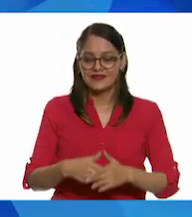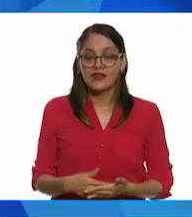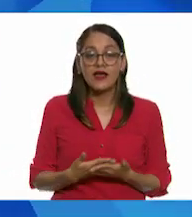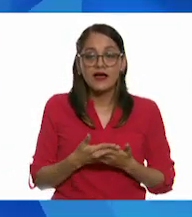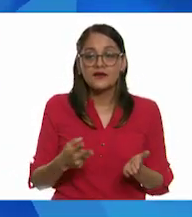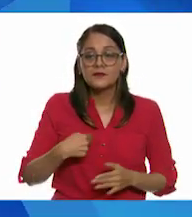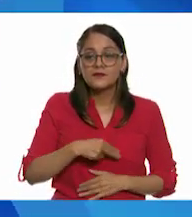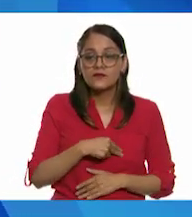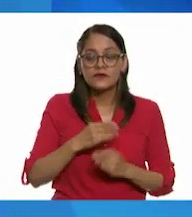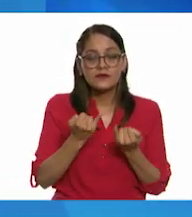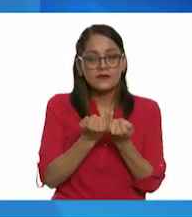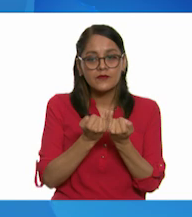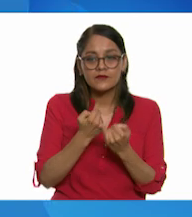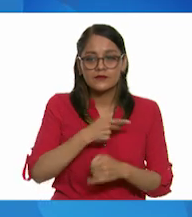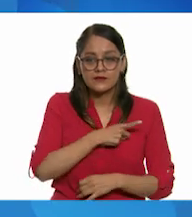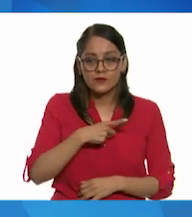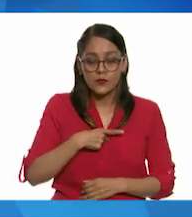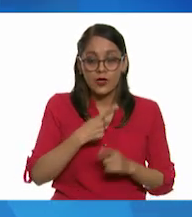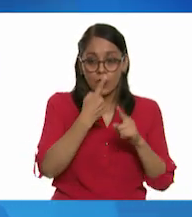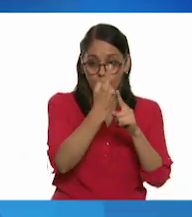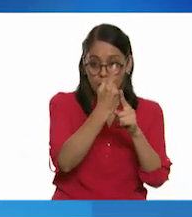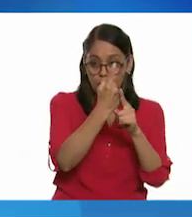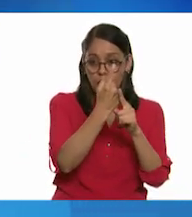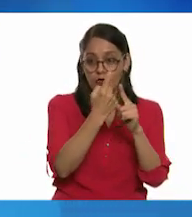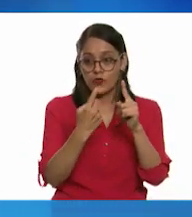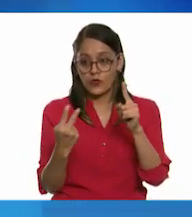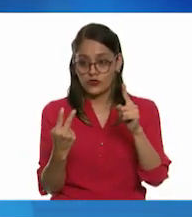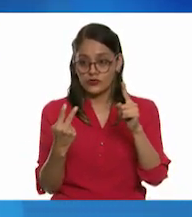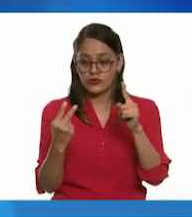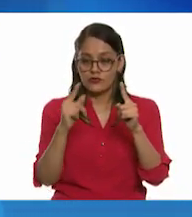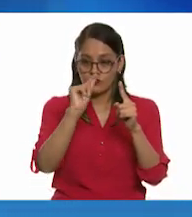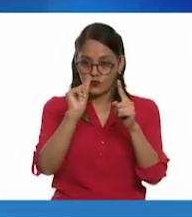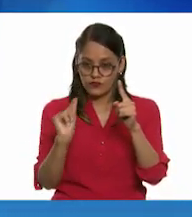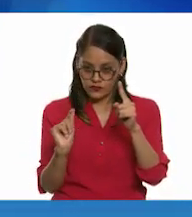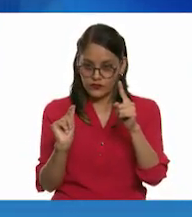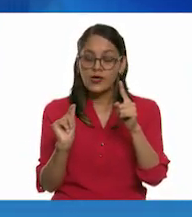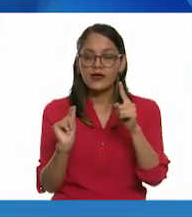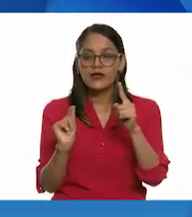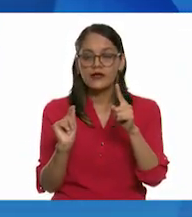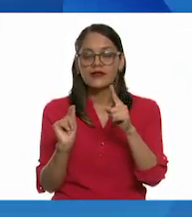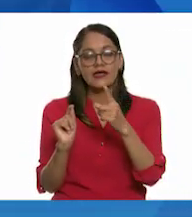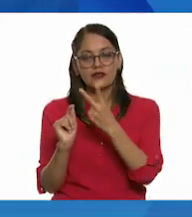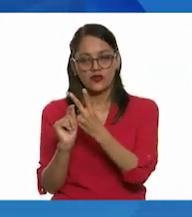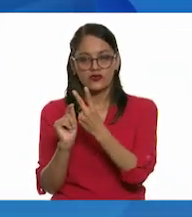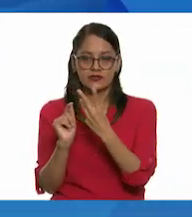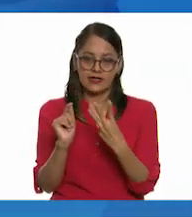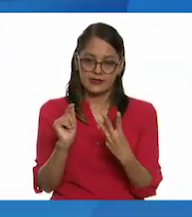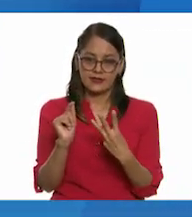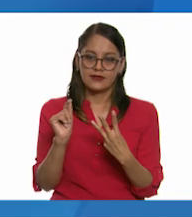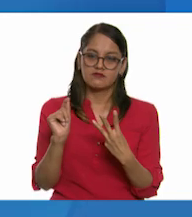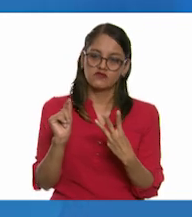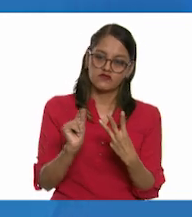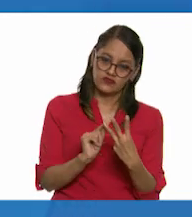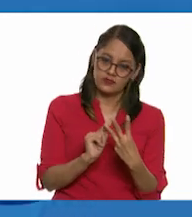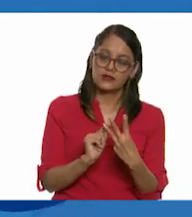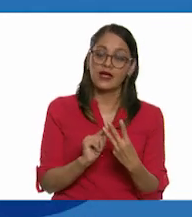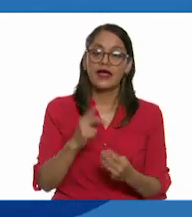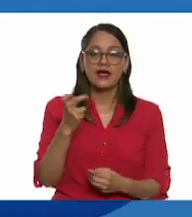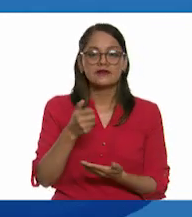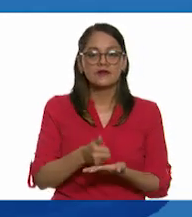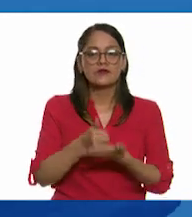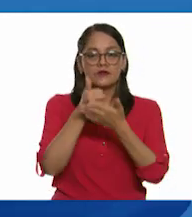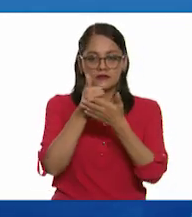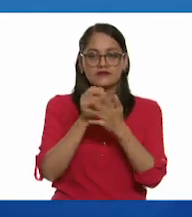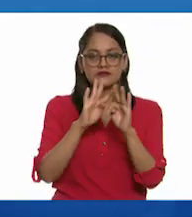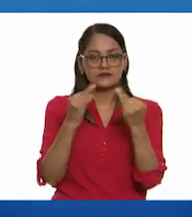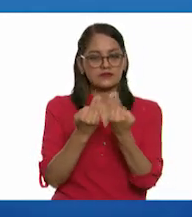tenemos que completar, por ejemplo, llegar del uno al dos, completarlo o unirlo con un segmento de recta. Y eso nos va a descubrir una